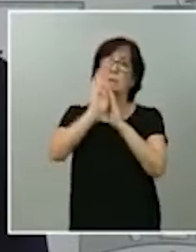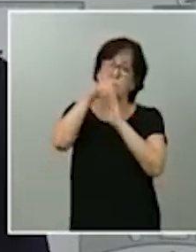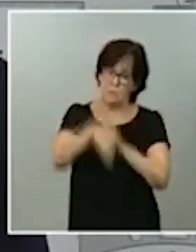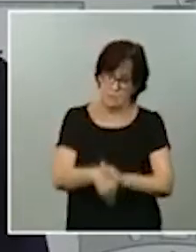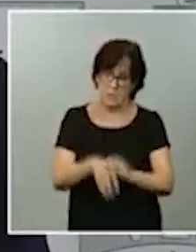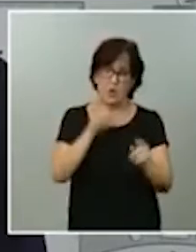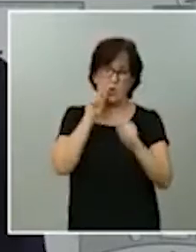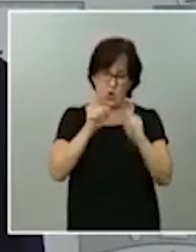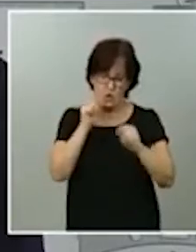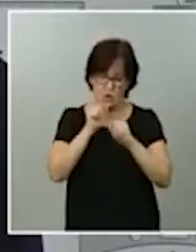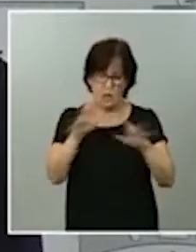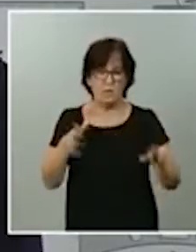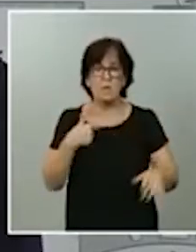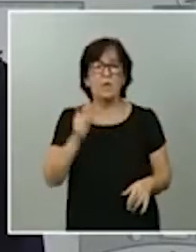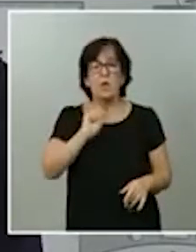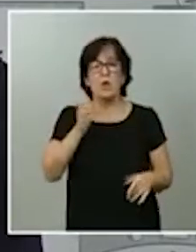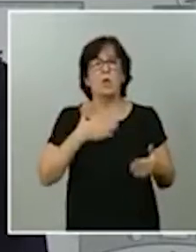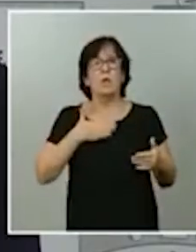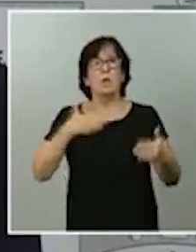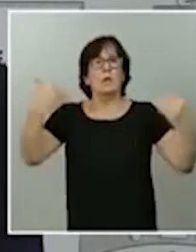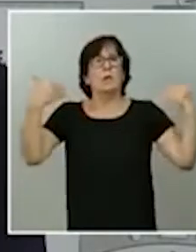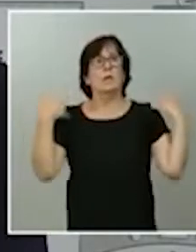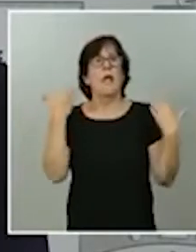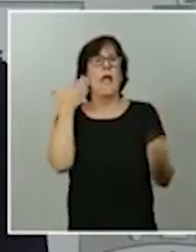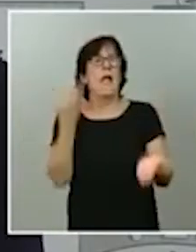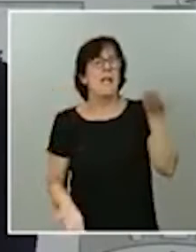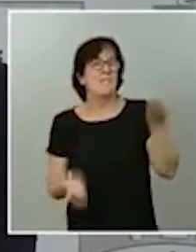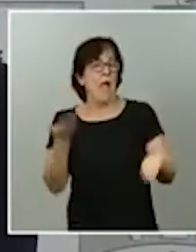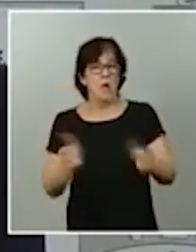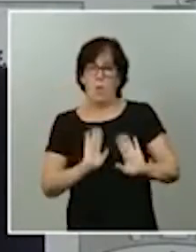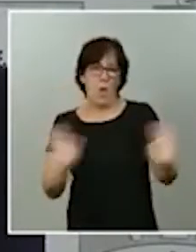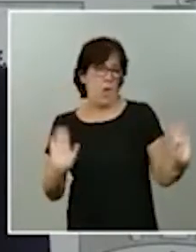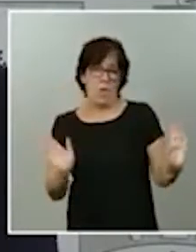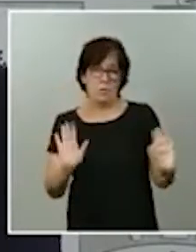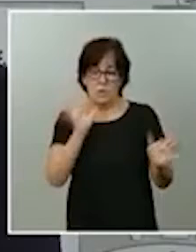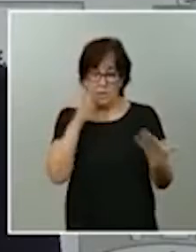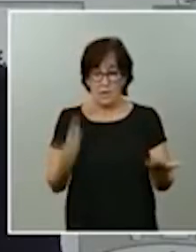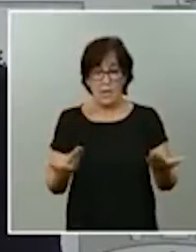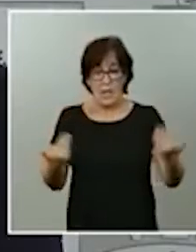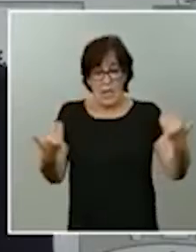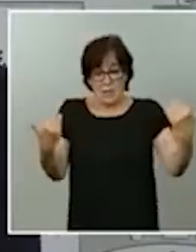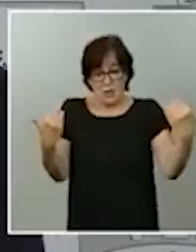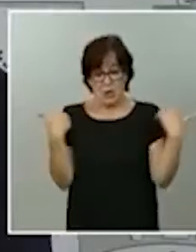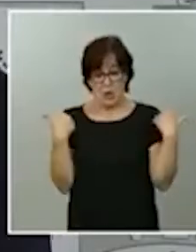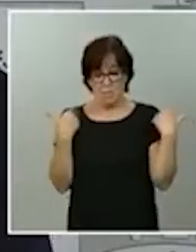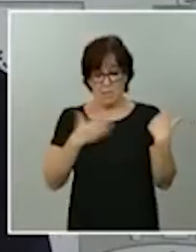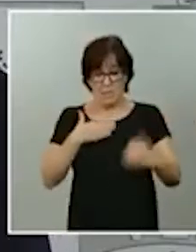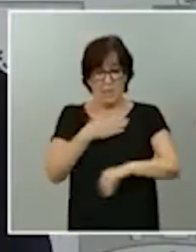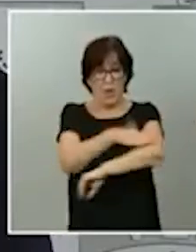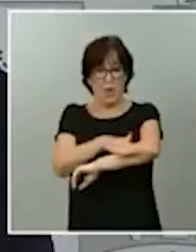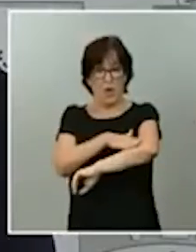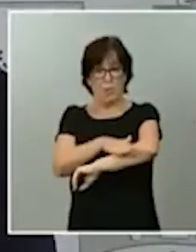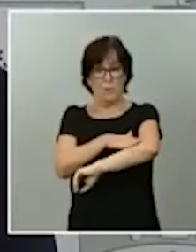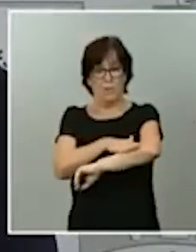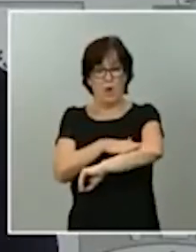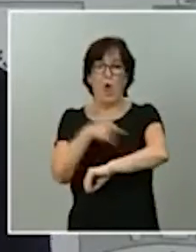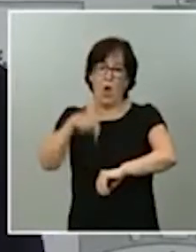Por tanto, a no me corresponde evaluarlo. Lo que sí que digo es que en las competencias que tiene el Gobierno de España hoy damos un paso más.